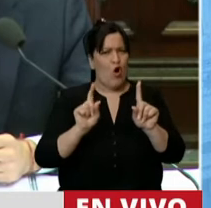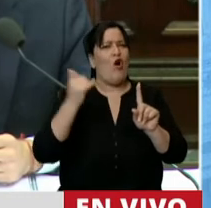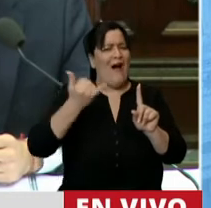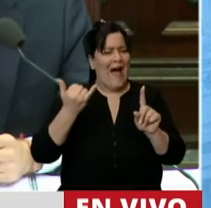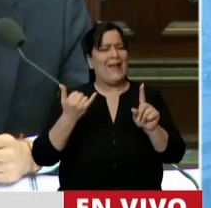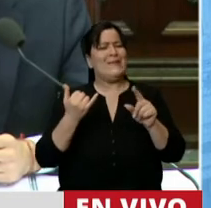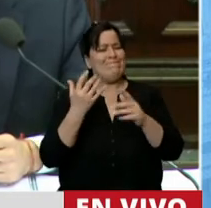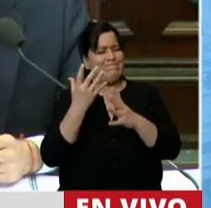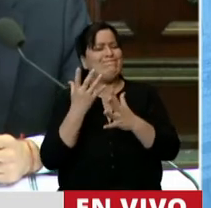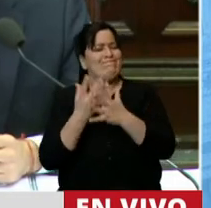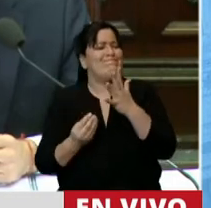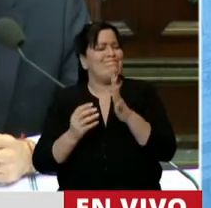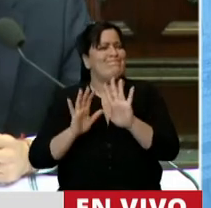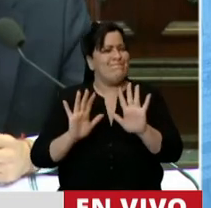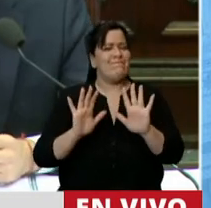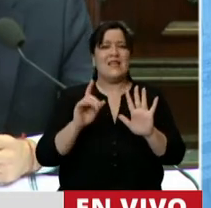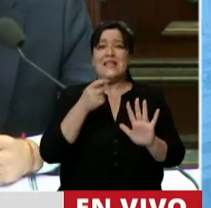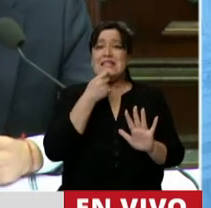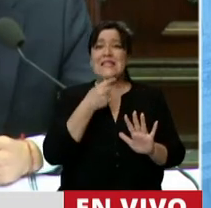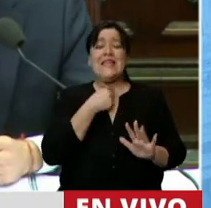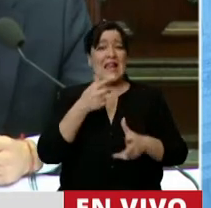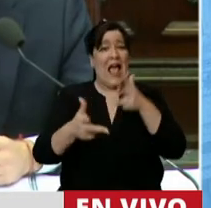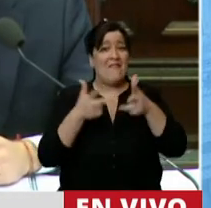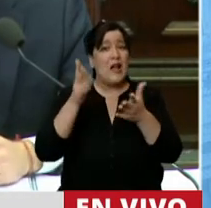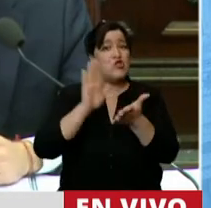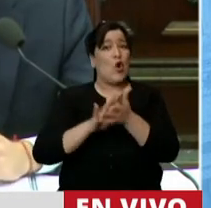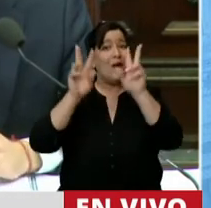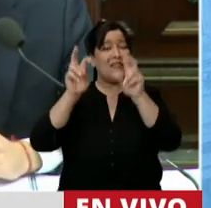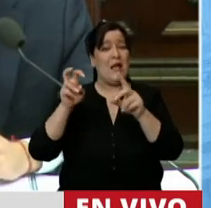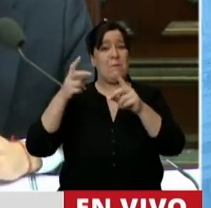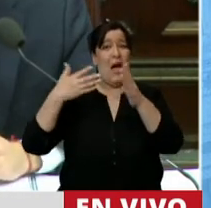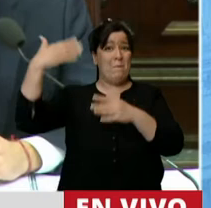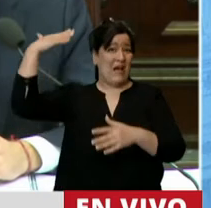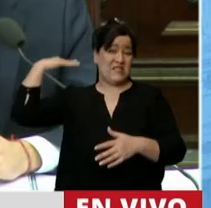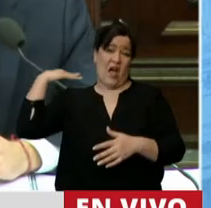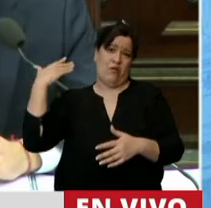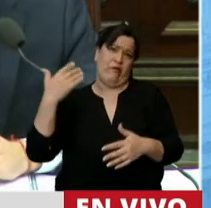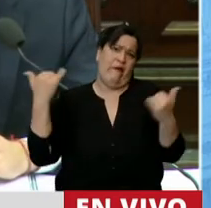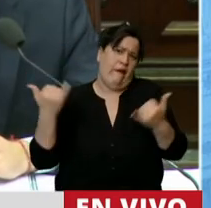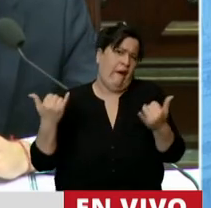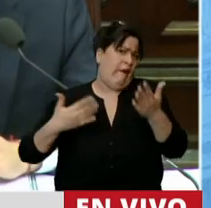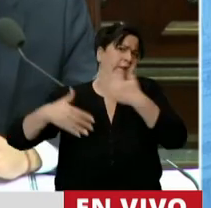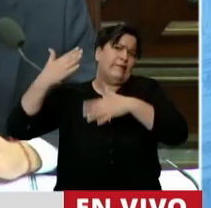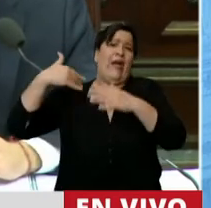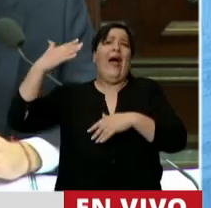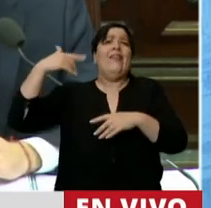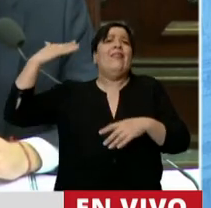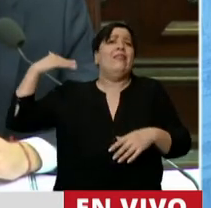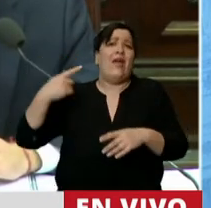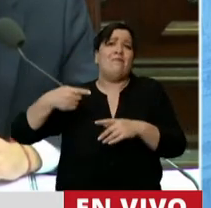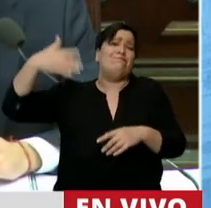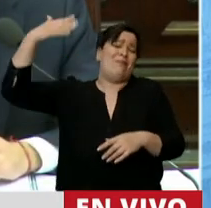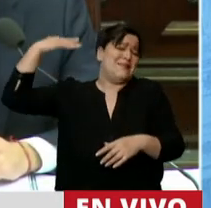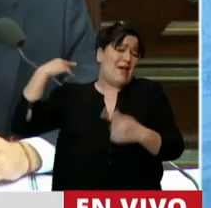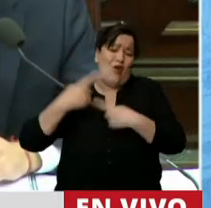Mire, si quieren hablar del pasado, es infinito. Solamente hay que poner una fecha desde cuándo hablamos.